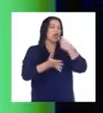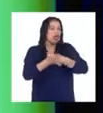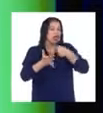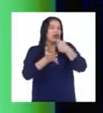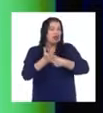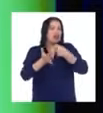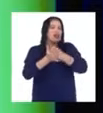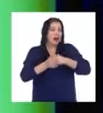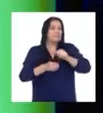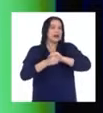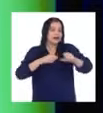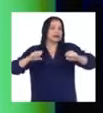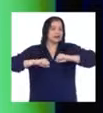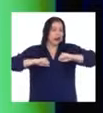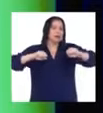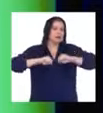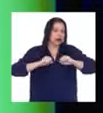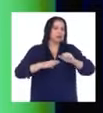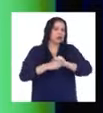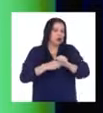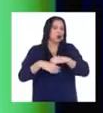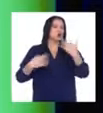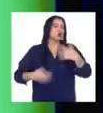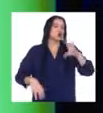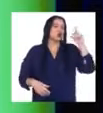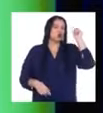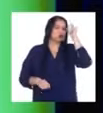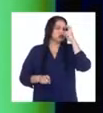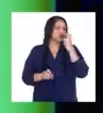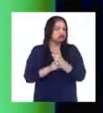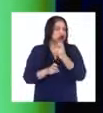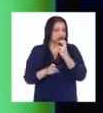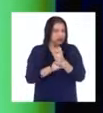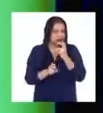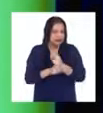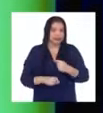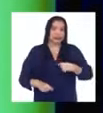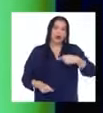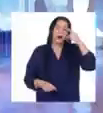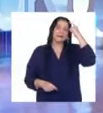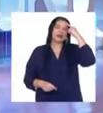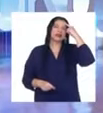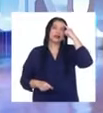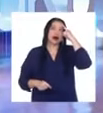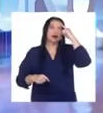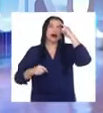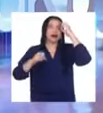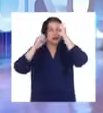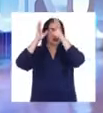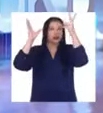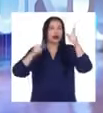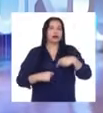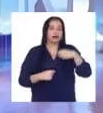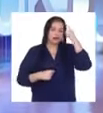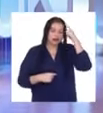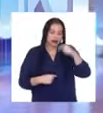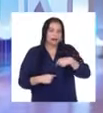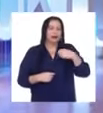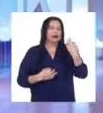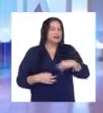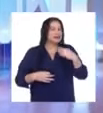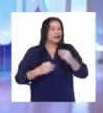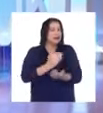Cuatro años de entrenamiento arduo. Pensaba y vivía, comía pensando en Río.